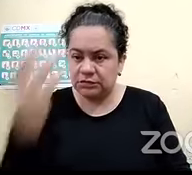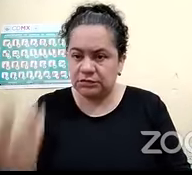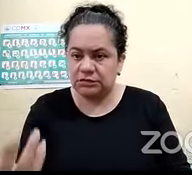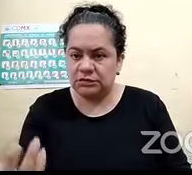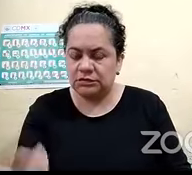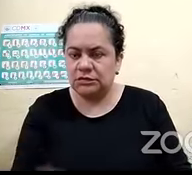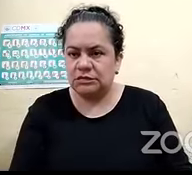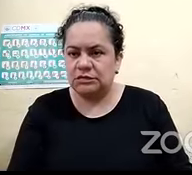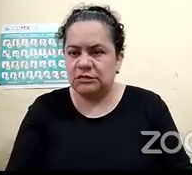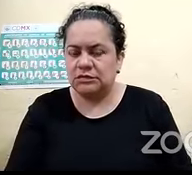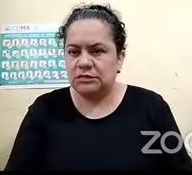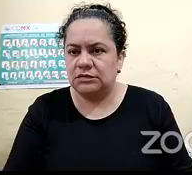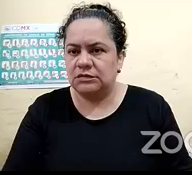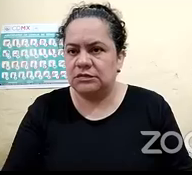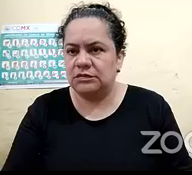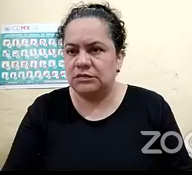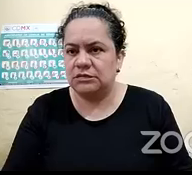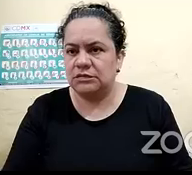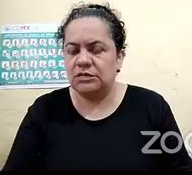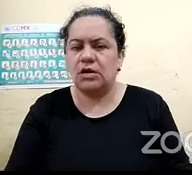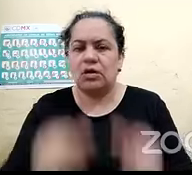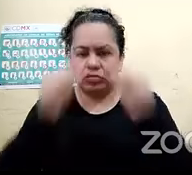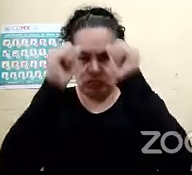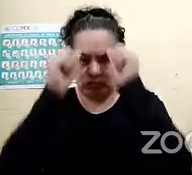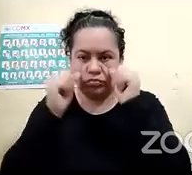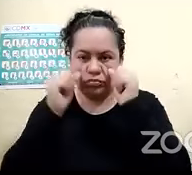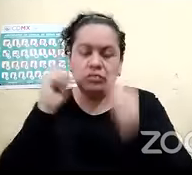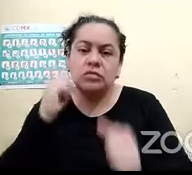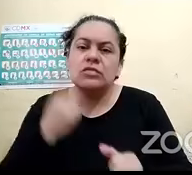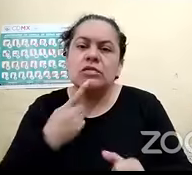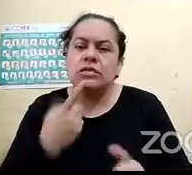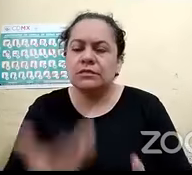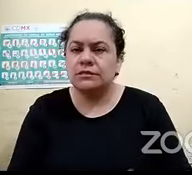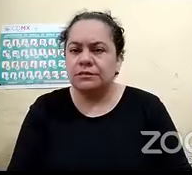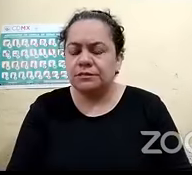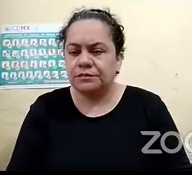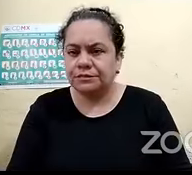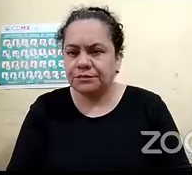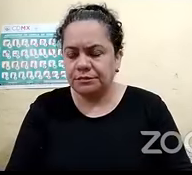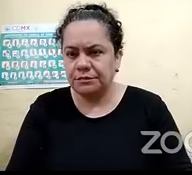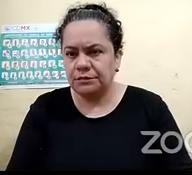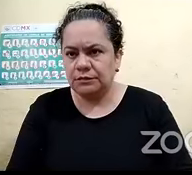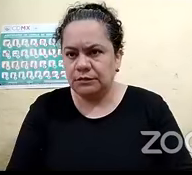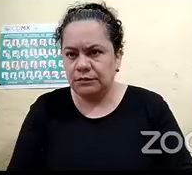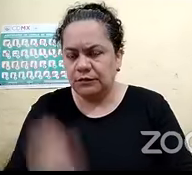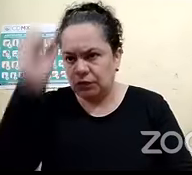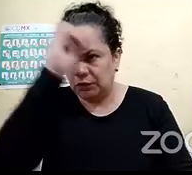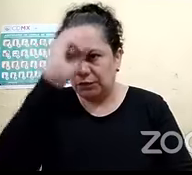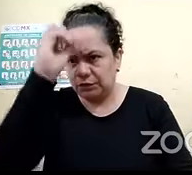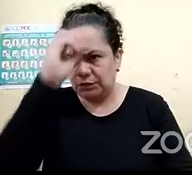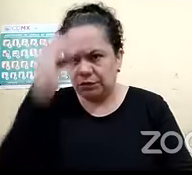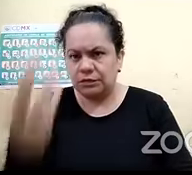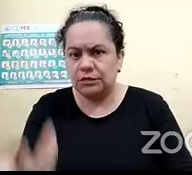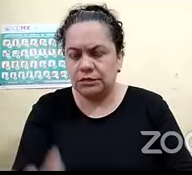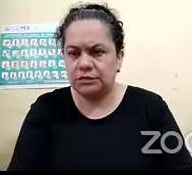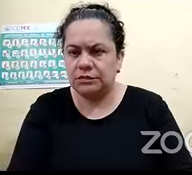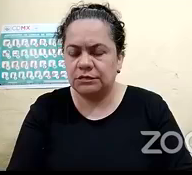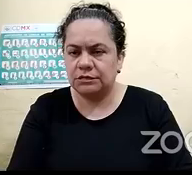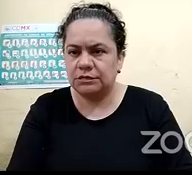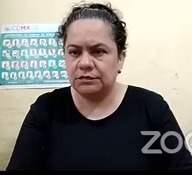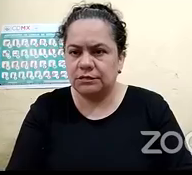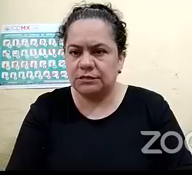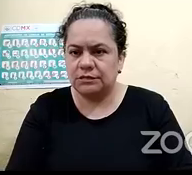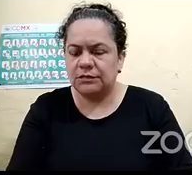tienes en el tema de sordoseguera total y pues ahora que que se logra escuchar un poco obviamente la situación varía